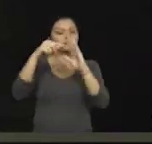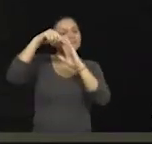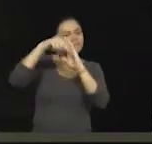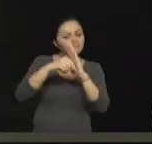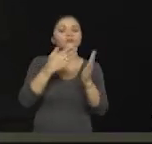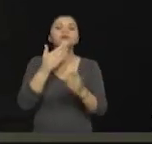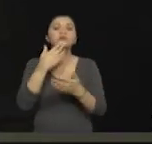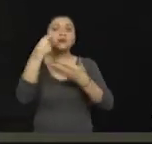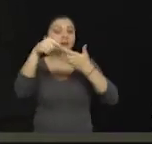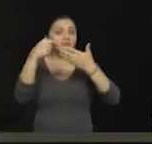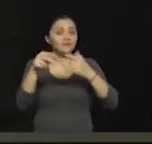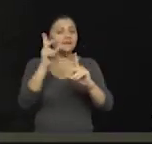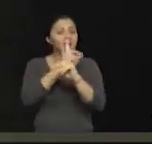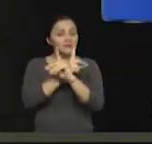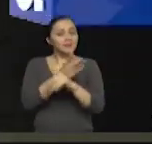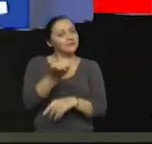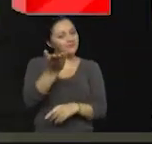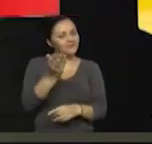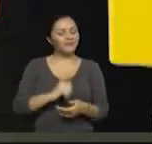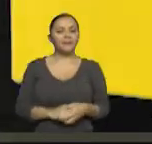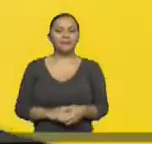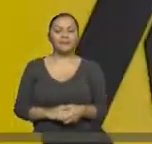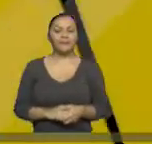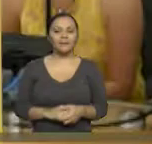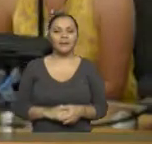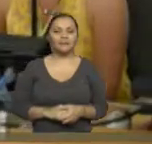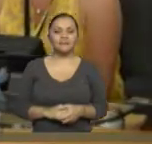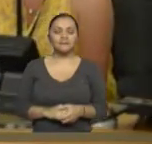la calificación de discapacidad en el siguiente reportaje.